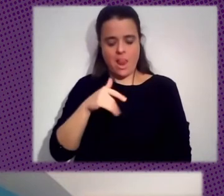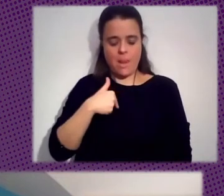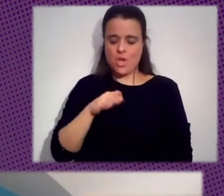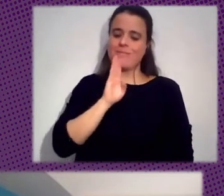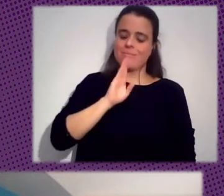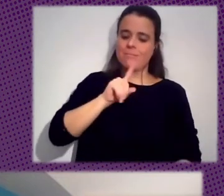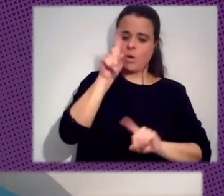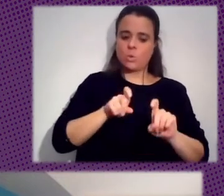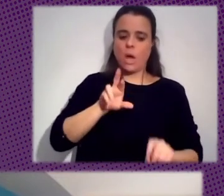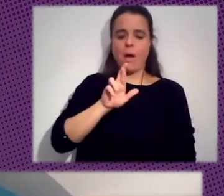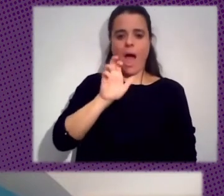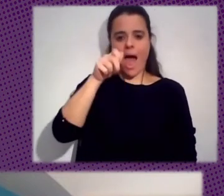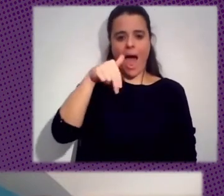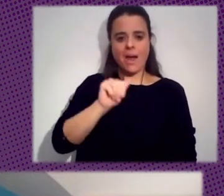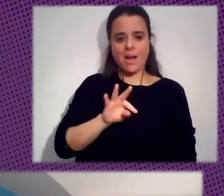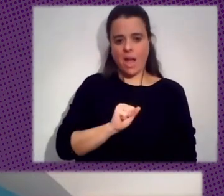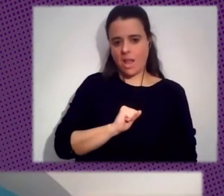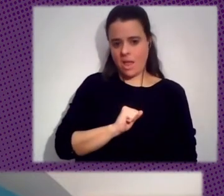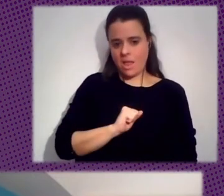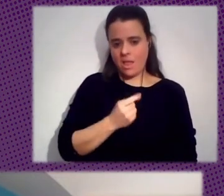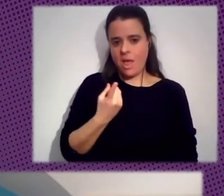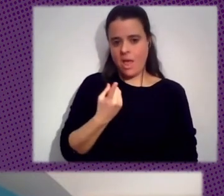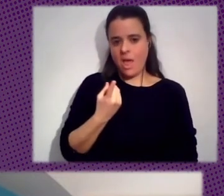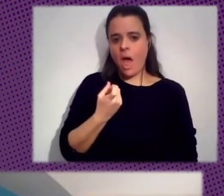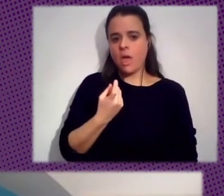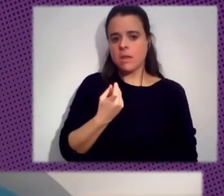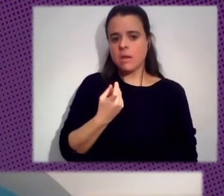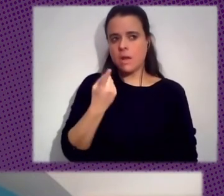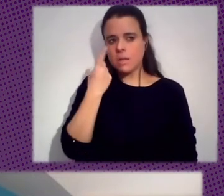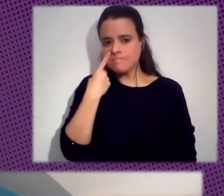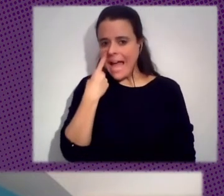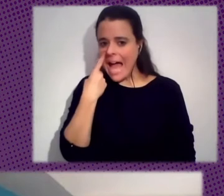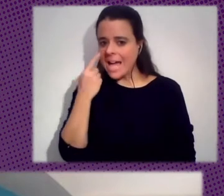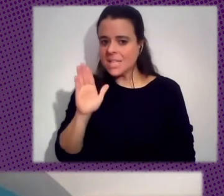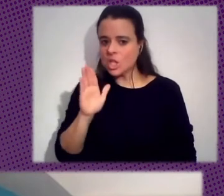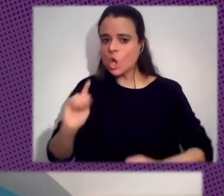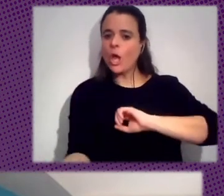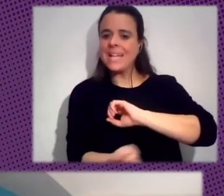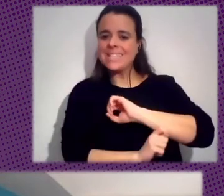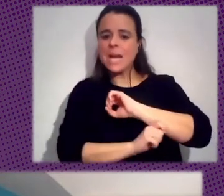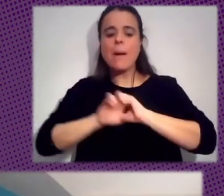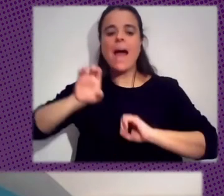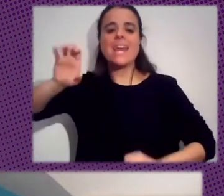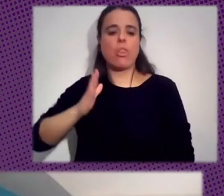Hay Que Echarle Ojo A La Trampa Del Nacionalismo Y Del Populismo ¿Verdad?